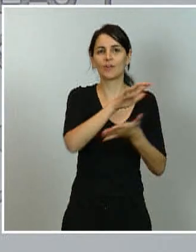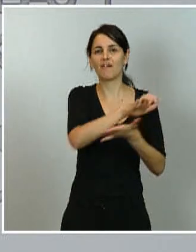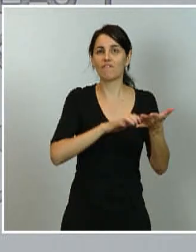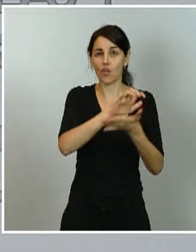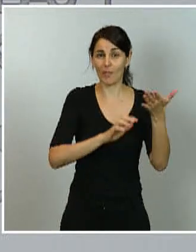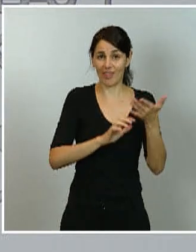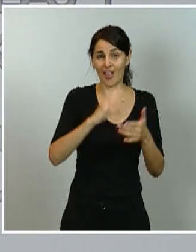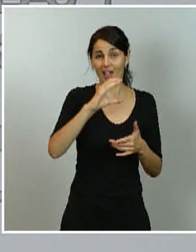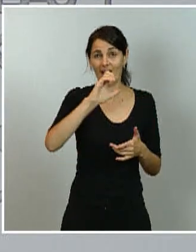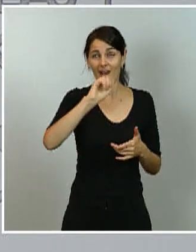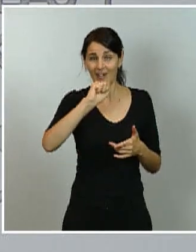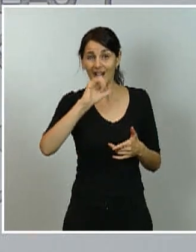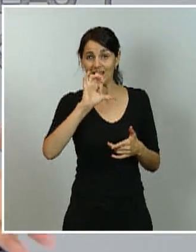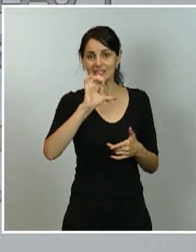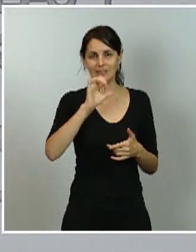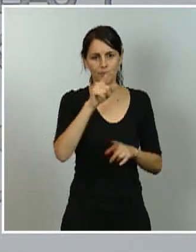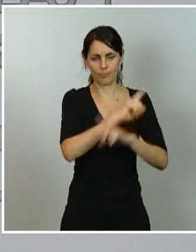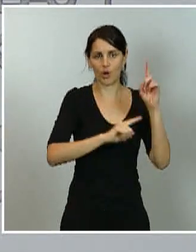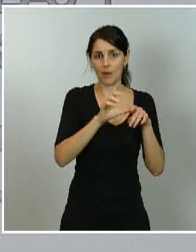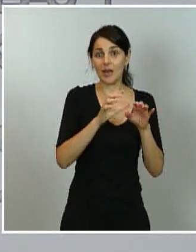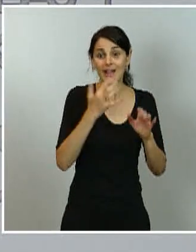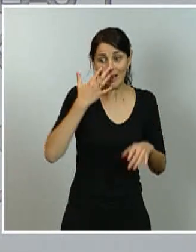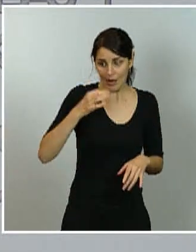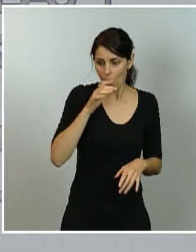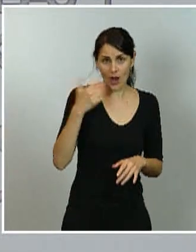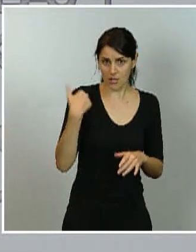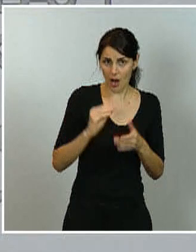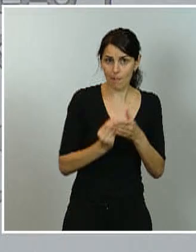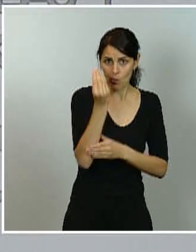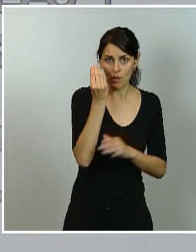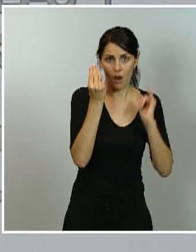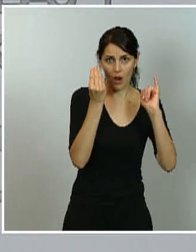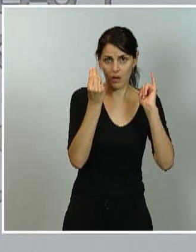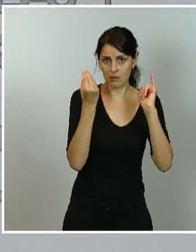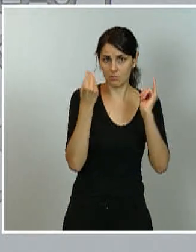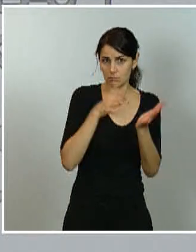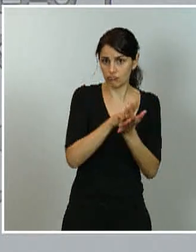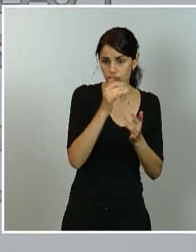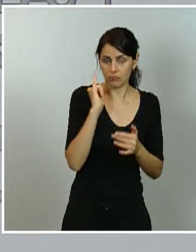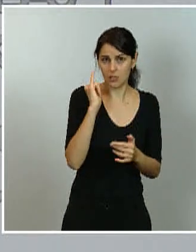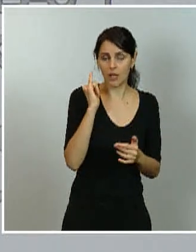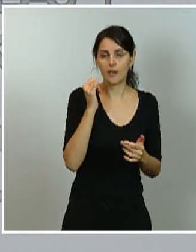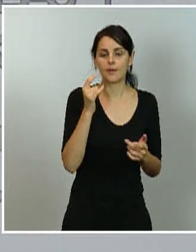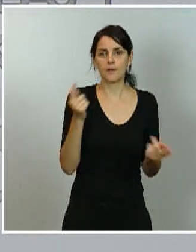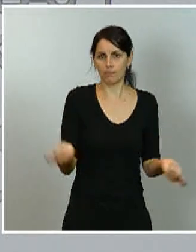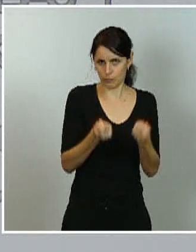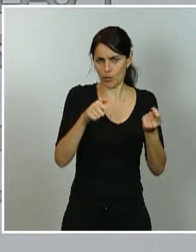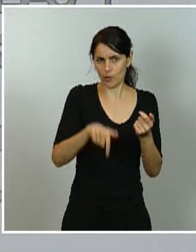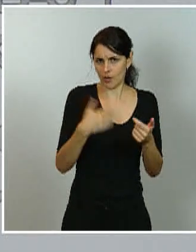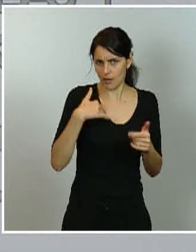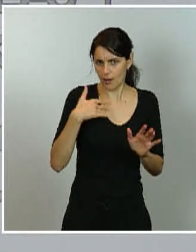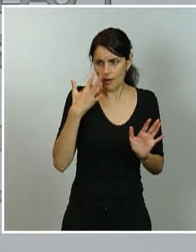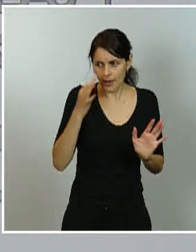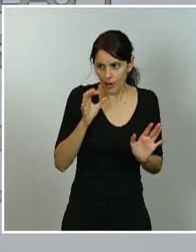Es verdad que hace pocos minutos, pero si me parece que ya está publicado o que en todo caso se está publicando. Nosotros somos